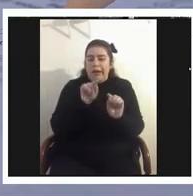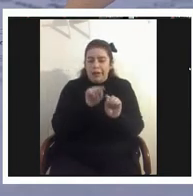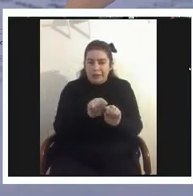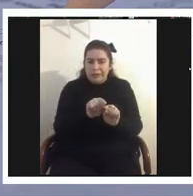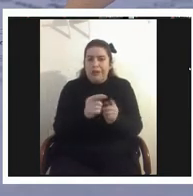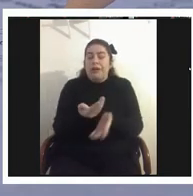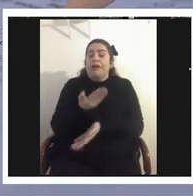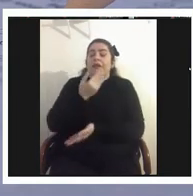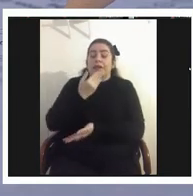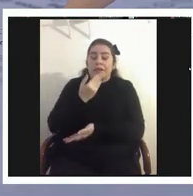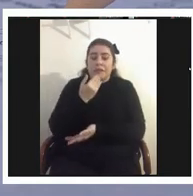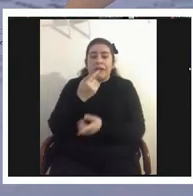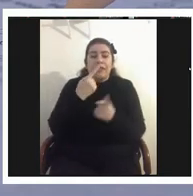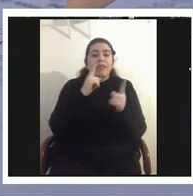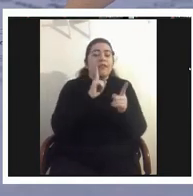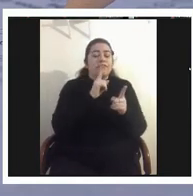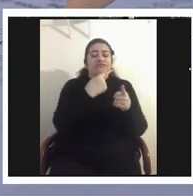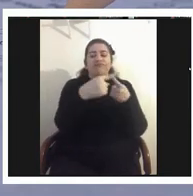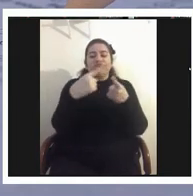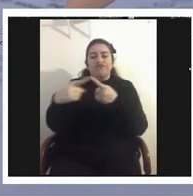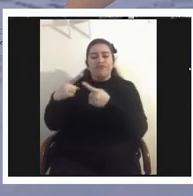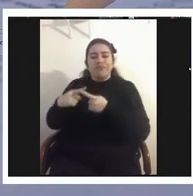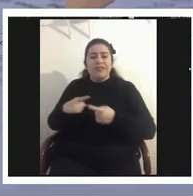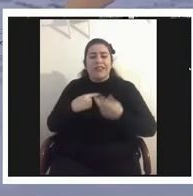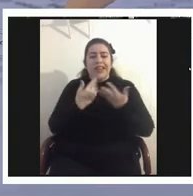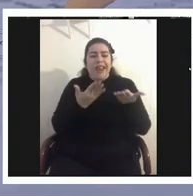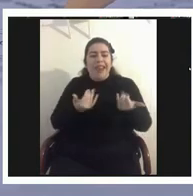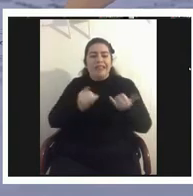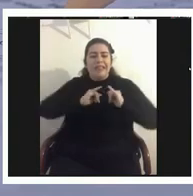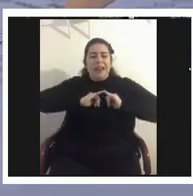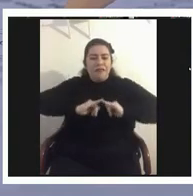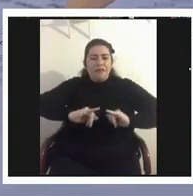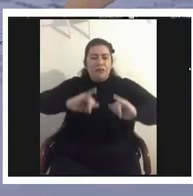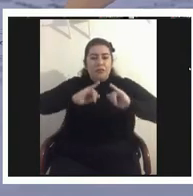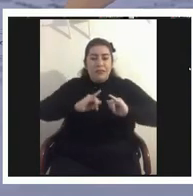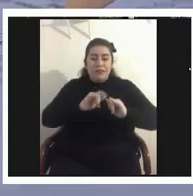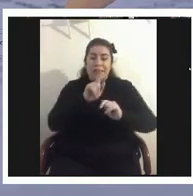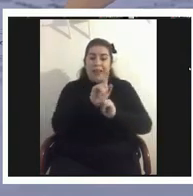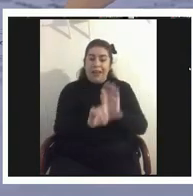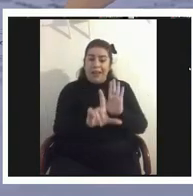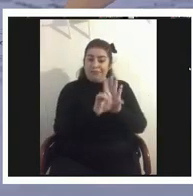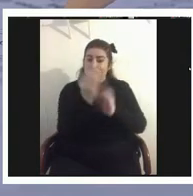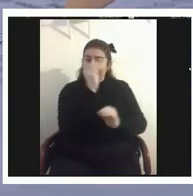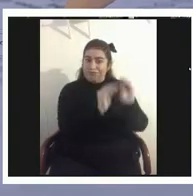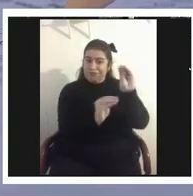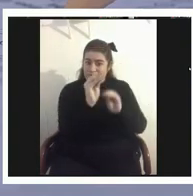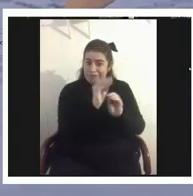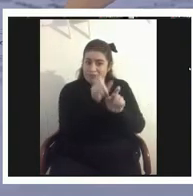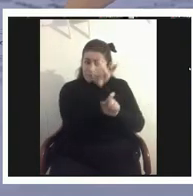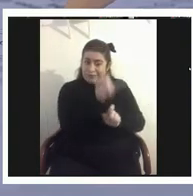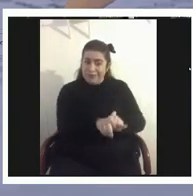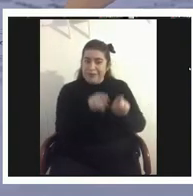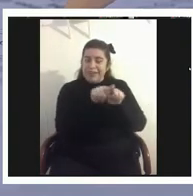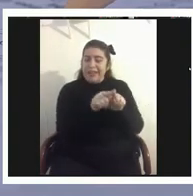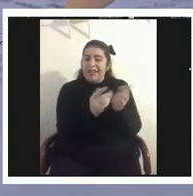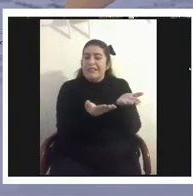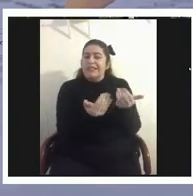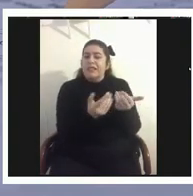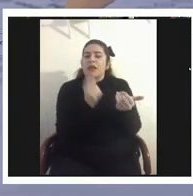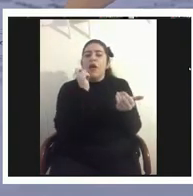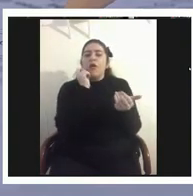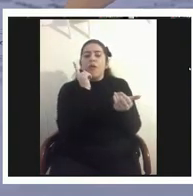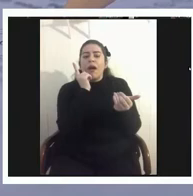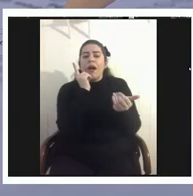que tenemos distintas necesidades de información los legisladores por ejemplo necesitan tener una